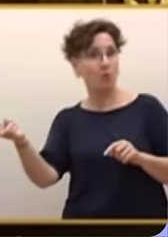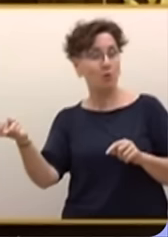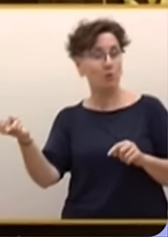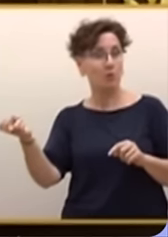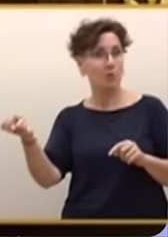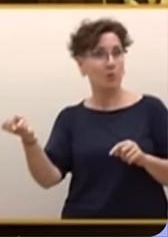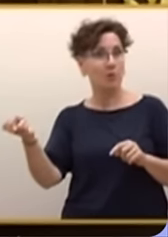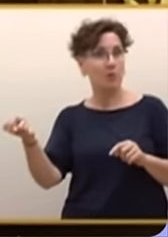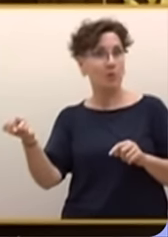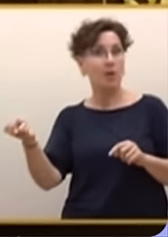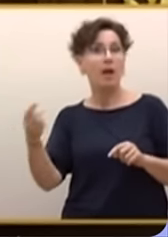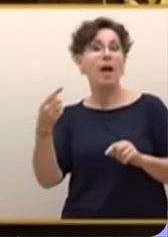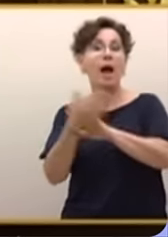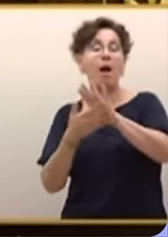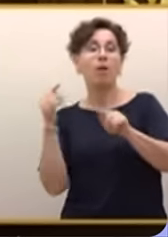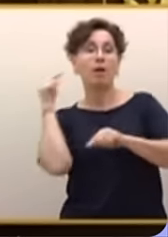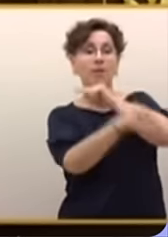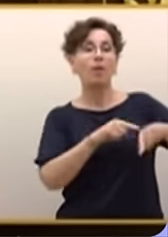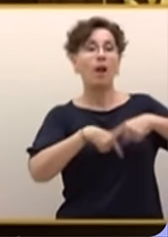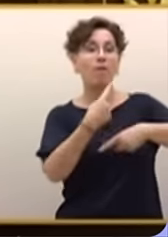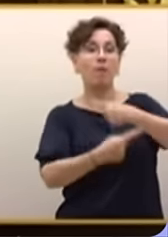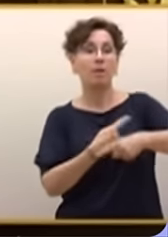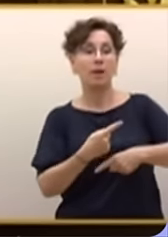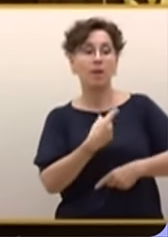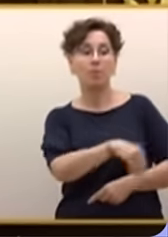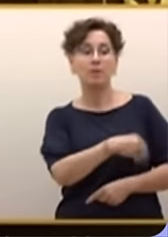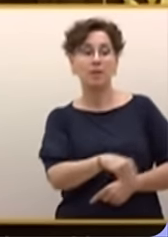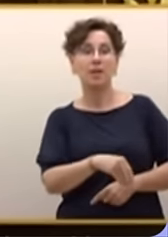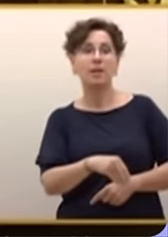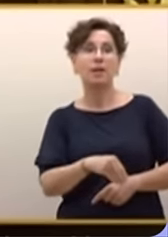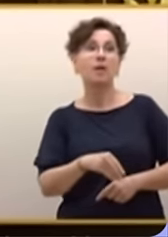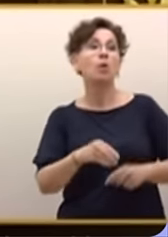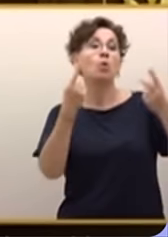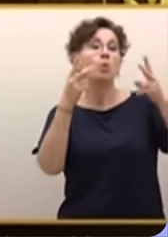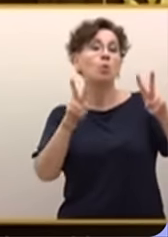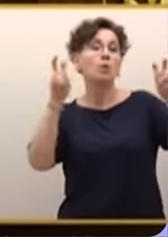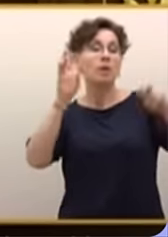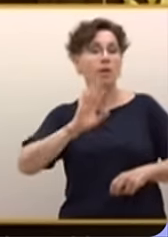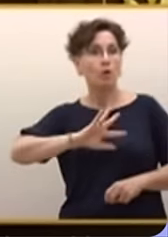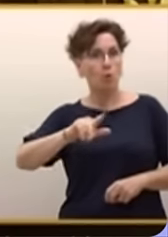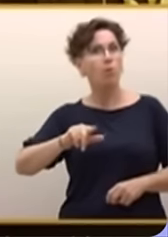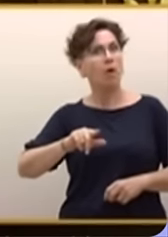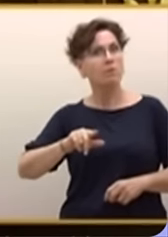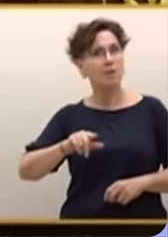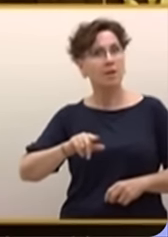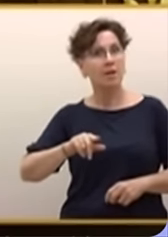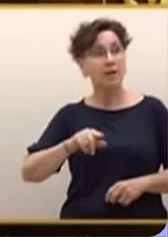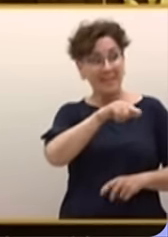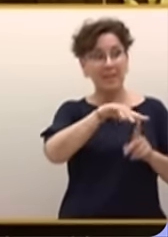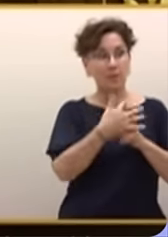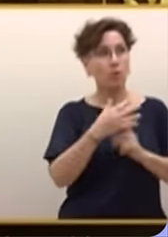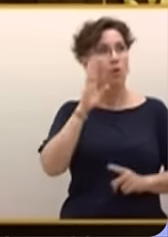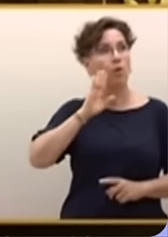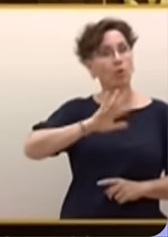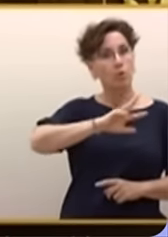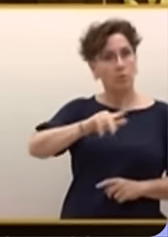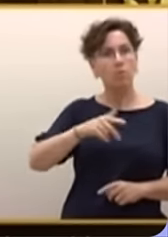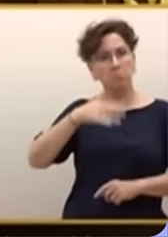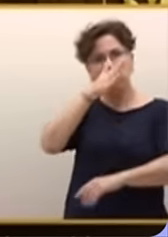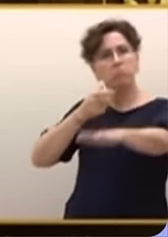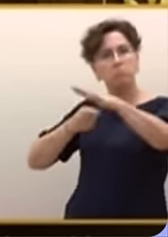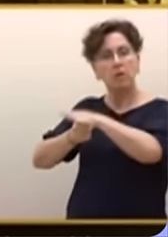extranjero a la familia del presidente y a posible caso de corrupción. Que, por cierto, nosotros hemos llevado a los tribunales y nos hemos personado.